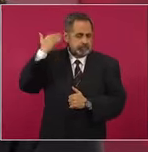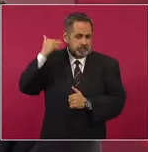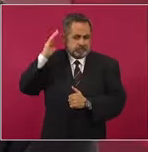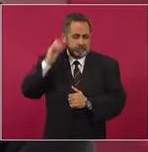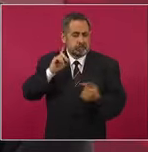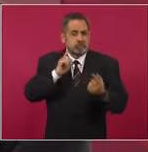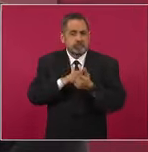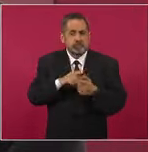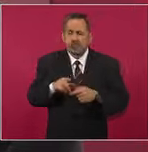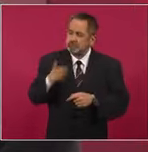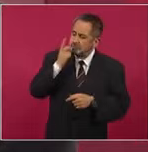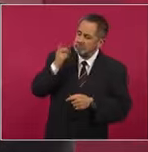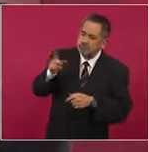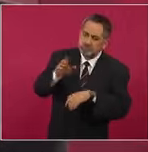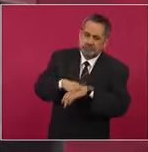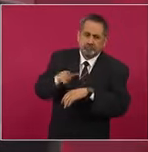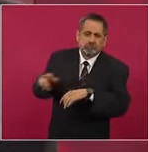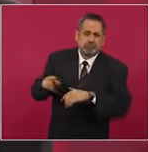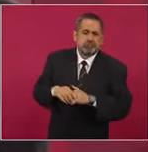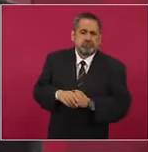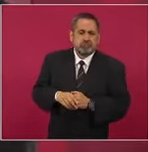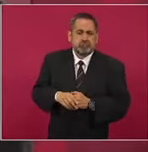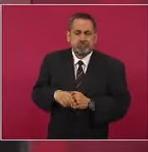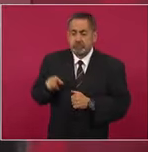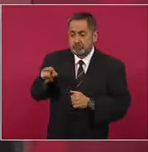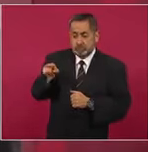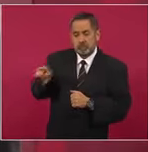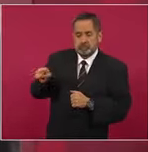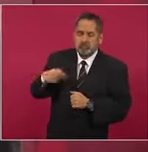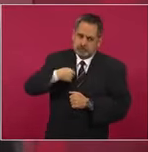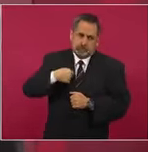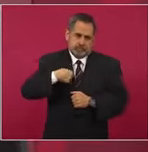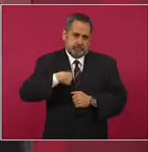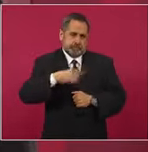me dijo, era yo candidato